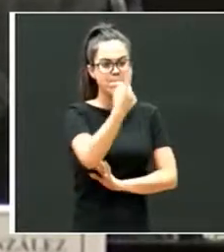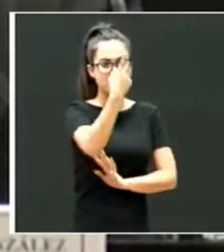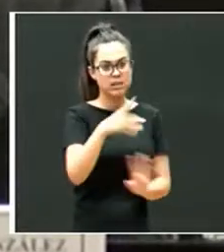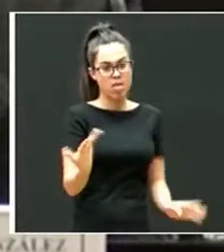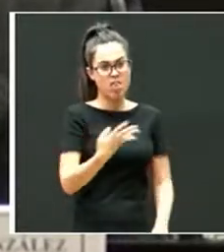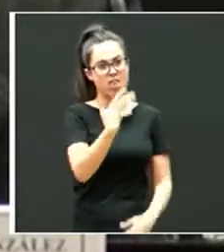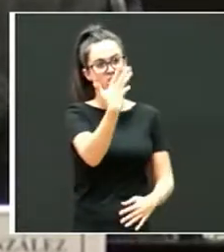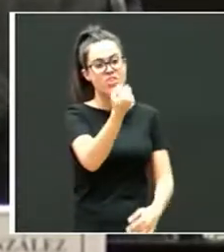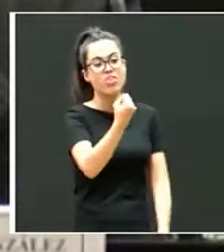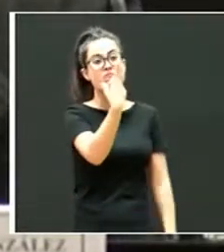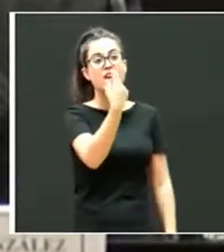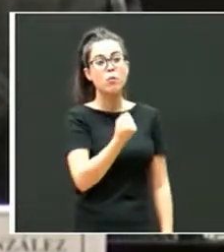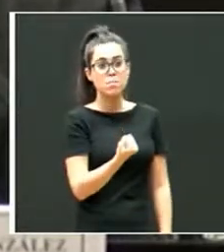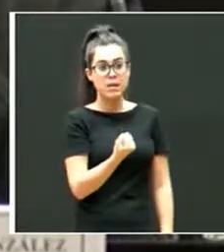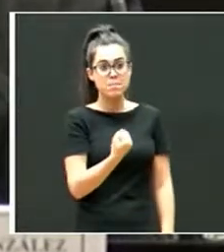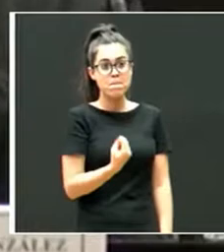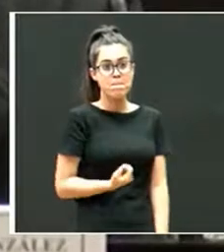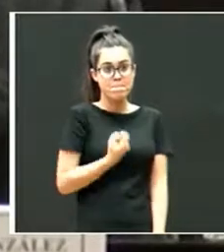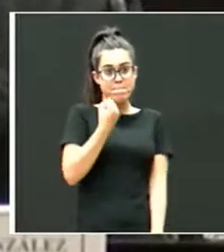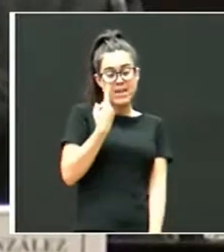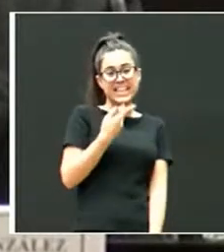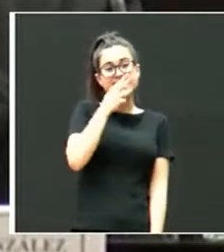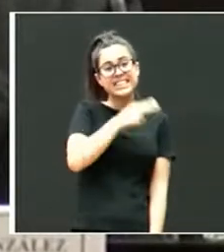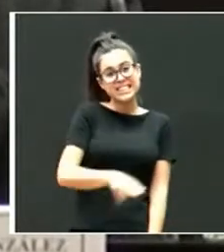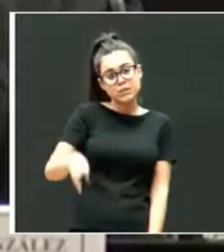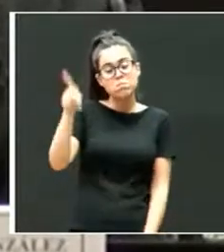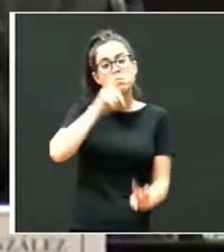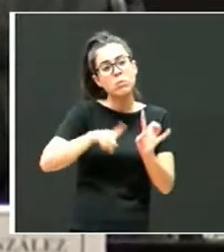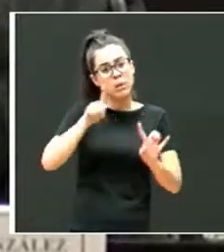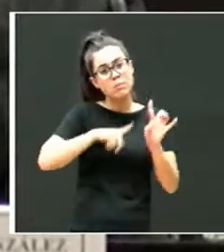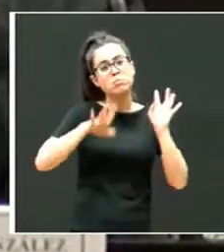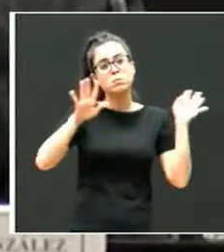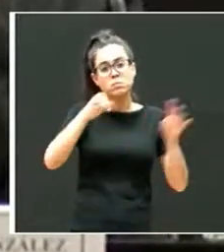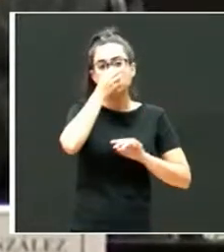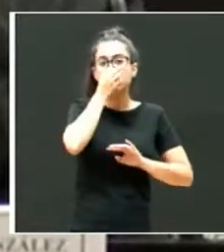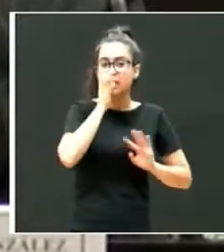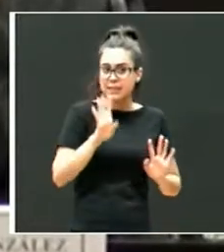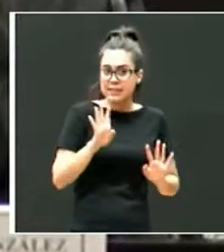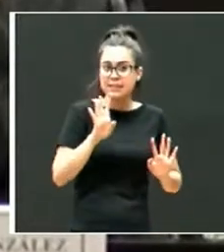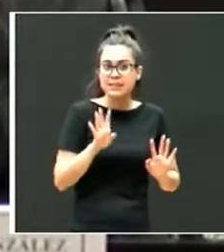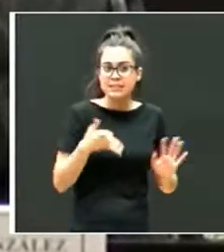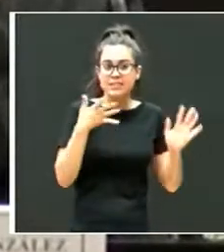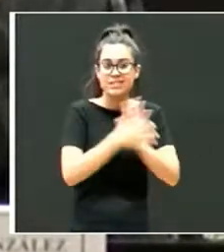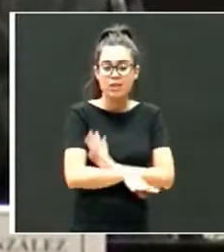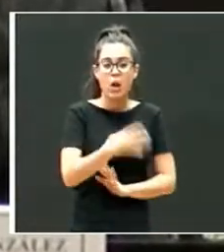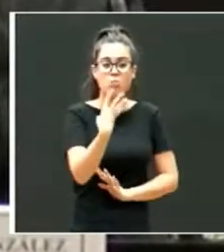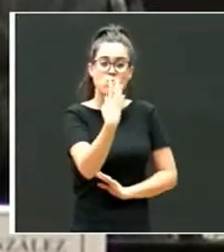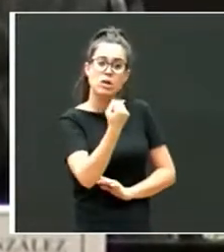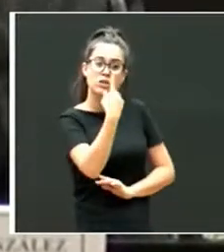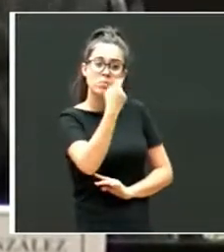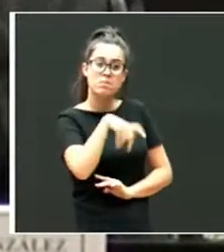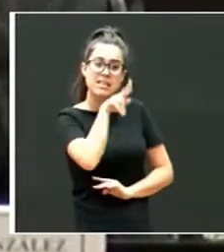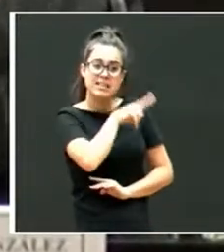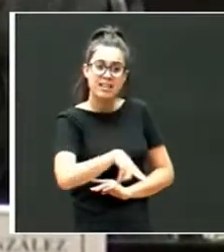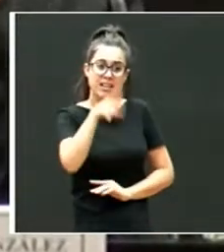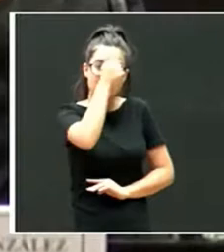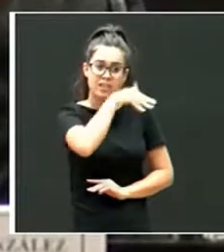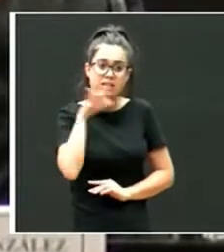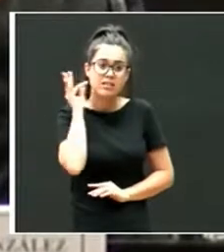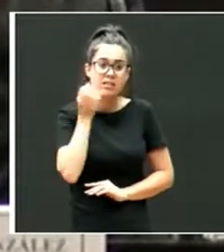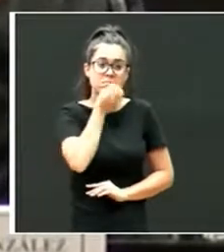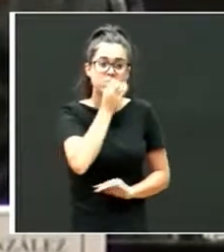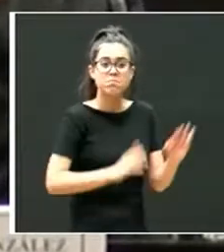Entonces, yo creo que es importante también tener en cuenta esto, Estamos hablando de 1.000 niños y niñas que a lo largo de este tiempo